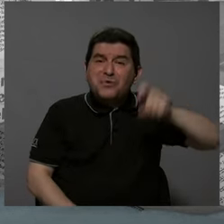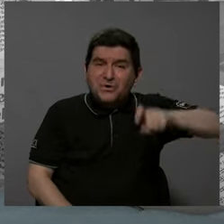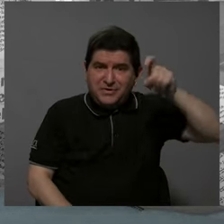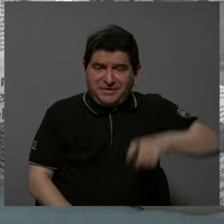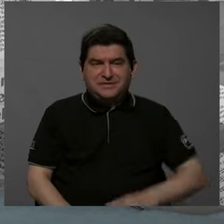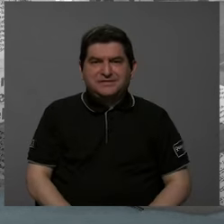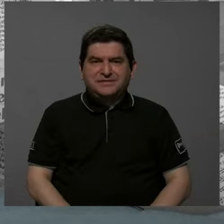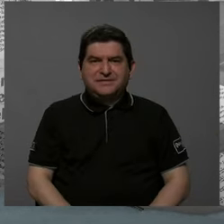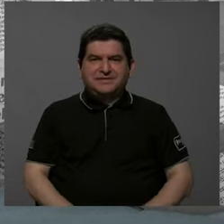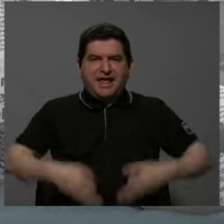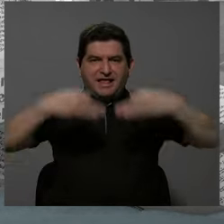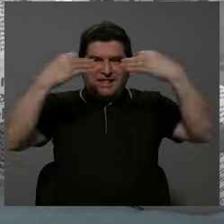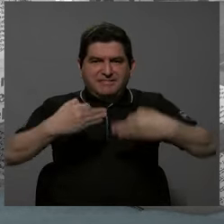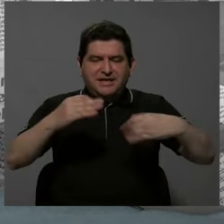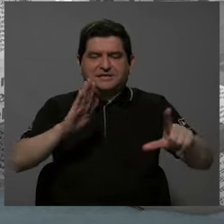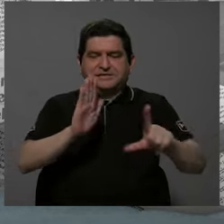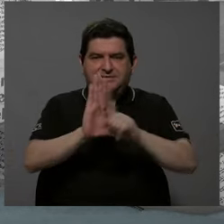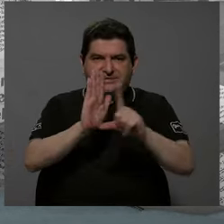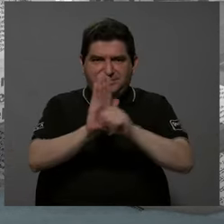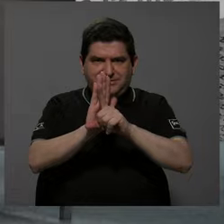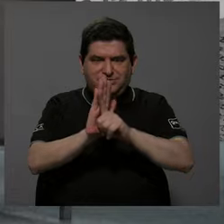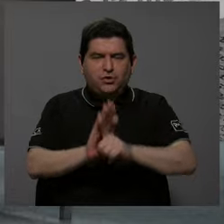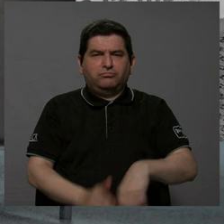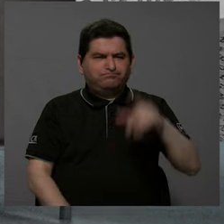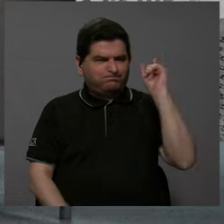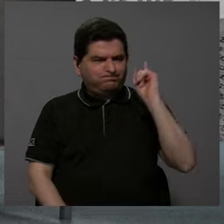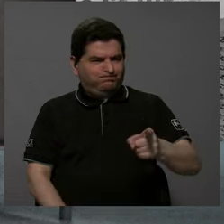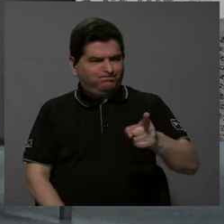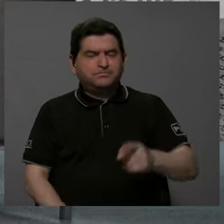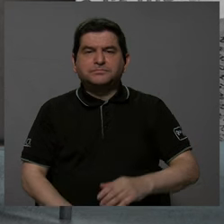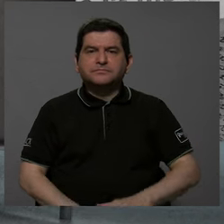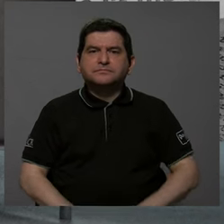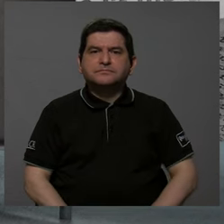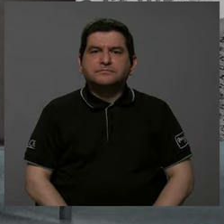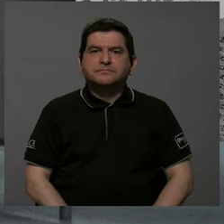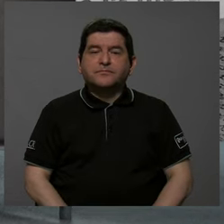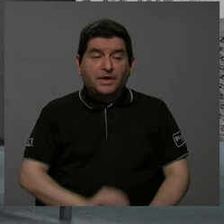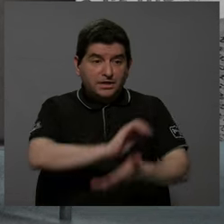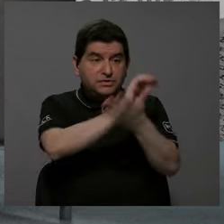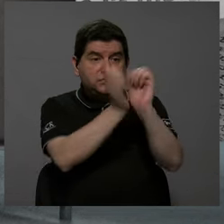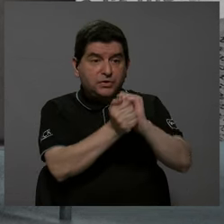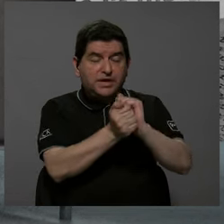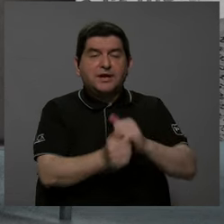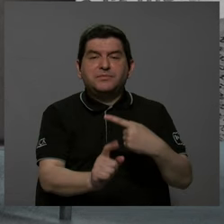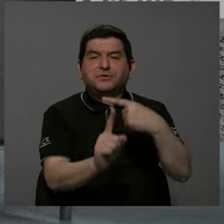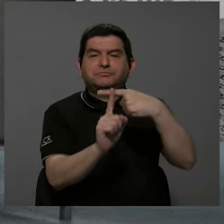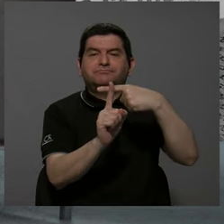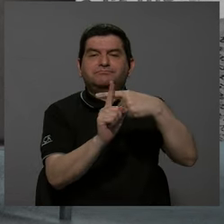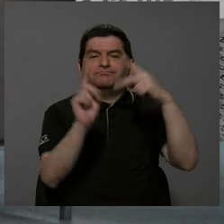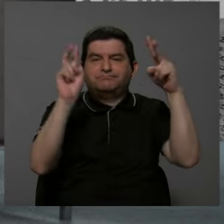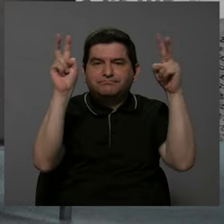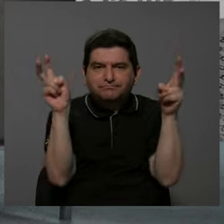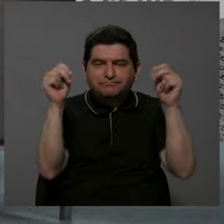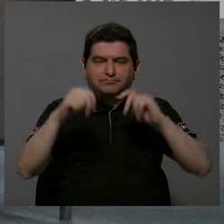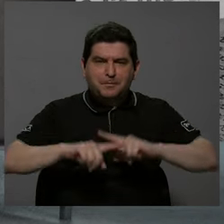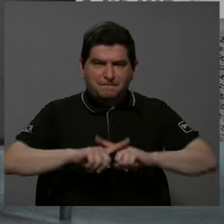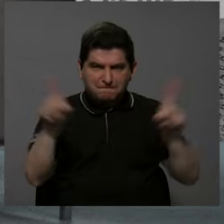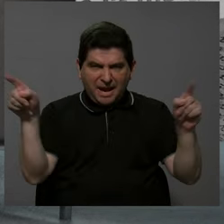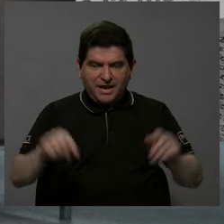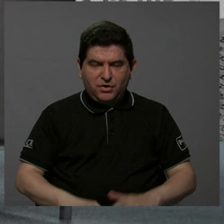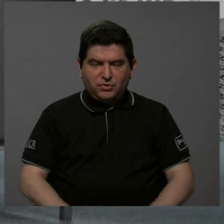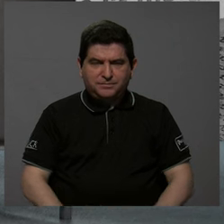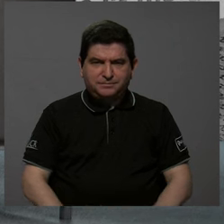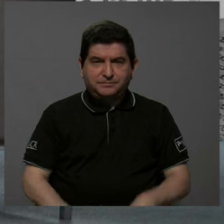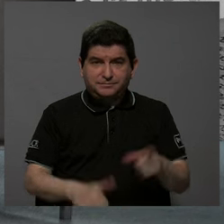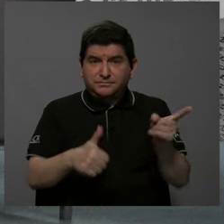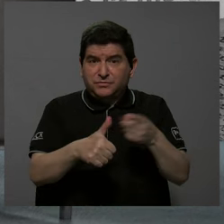decisión legislativa para imponer, ¿verdad? Son reformas afirmativas que llaman, ¿verdad? Pero vea cómo son las cosas. Lo